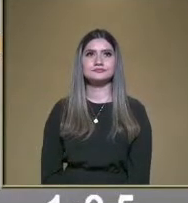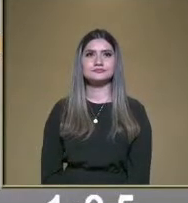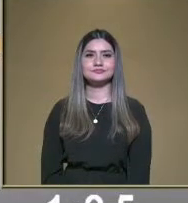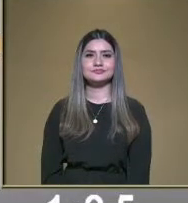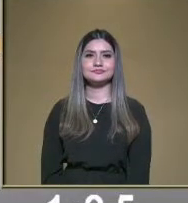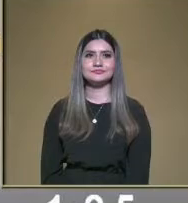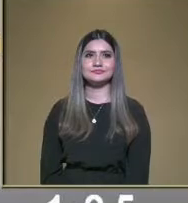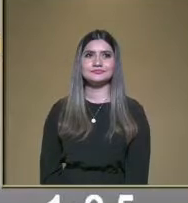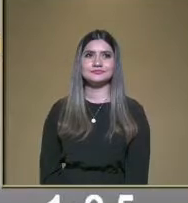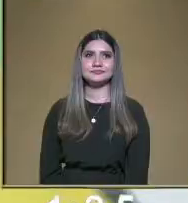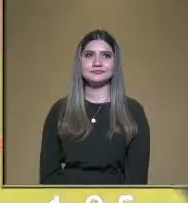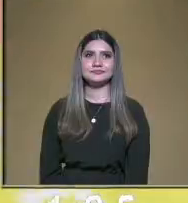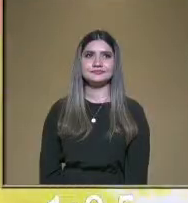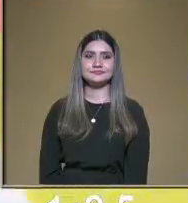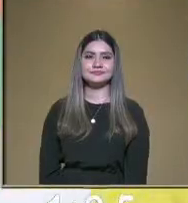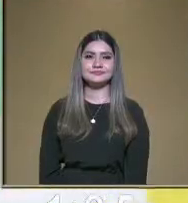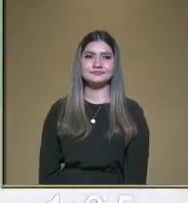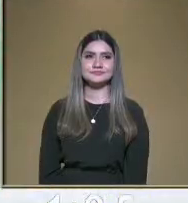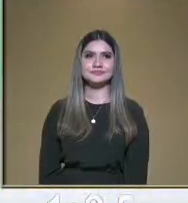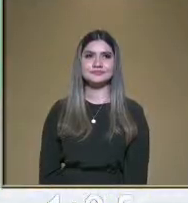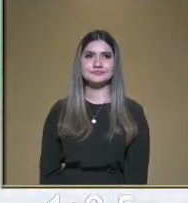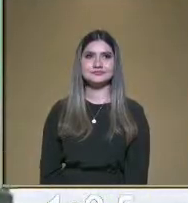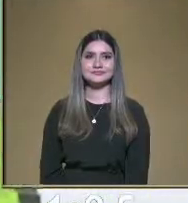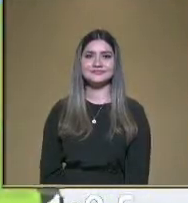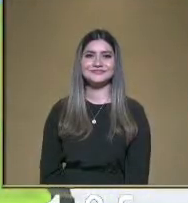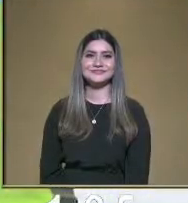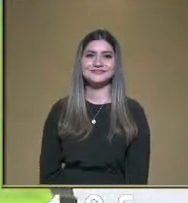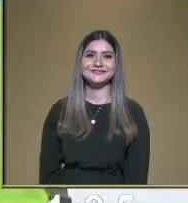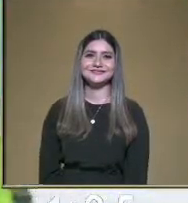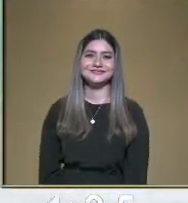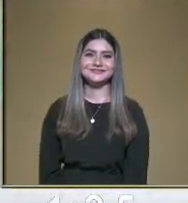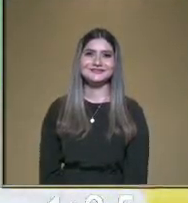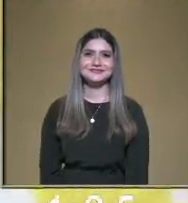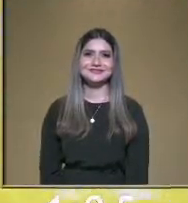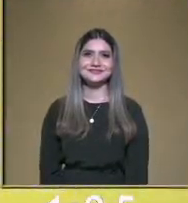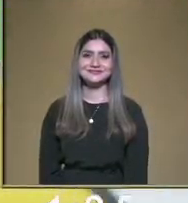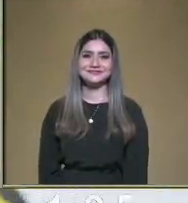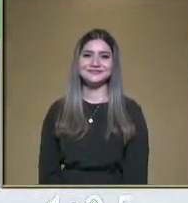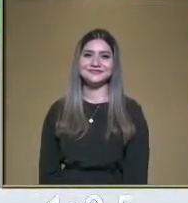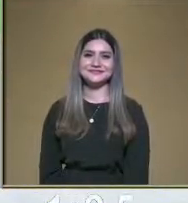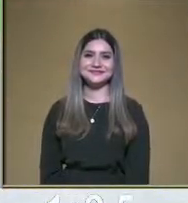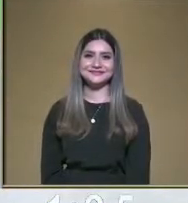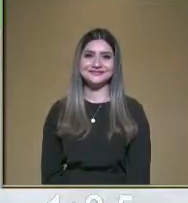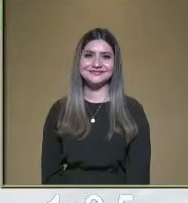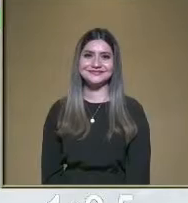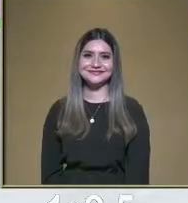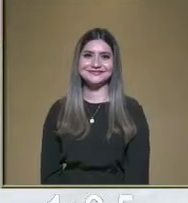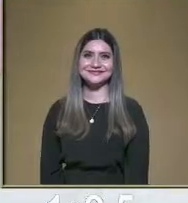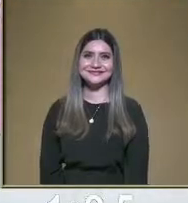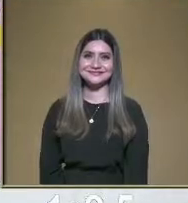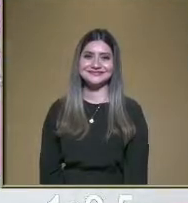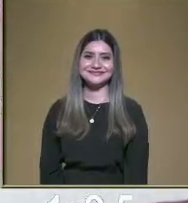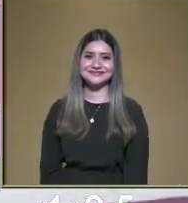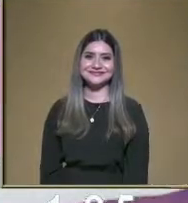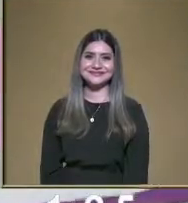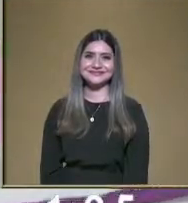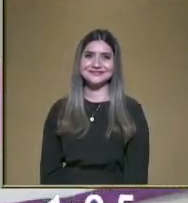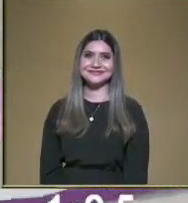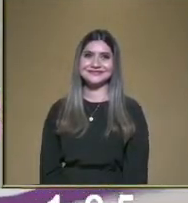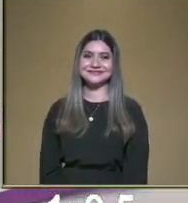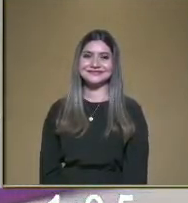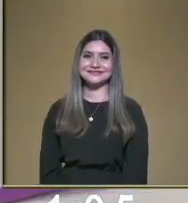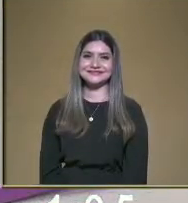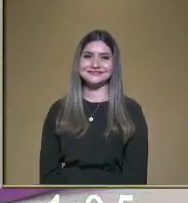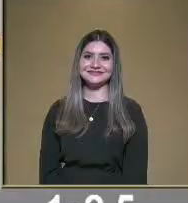Ya está cansado, maestro. cansado. Ya está Ay, que me emocioné. Estoy recorriendo. Ay,